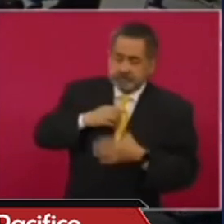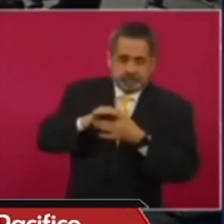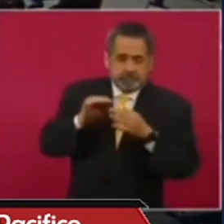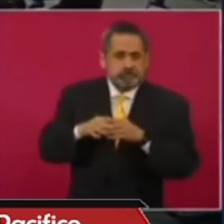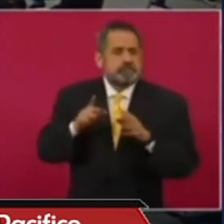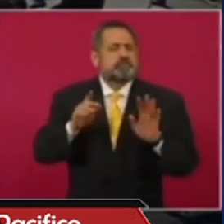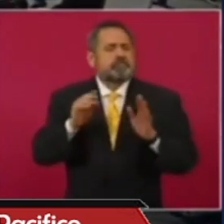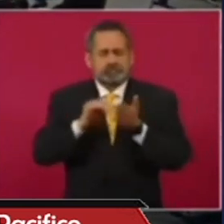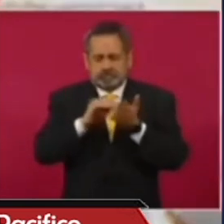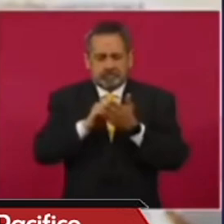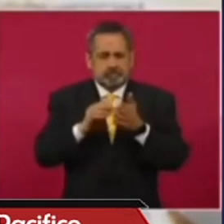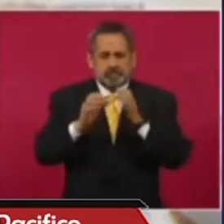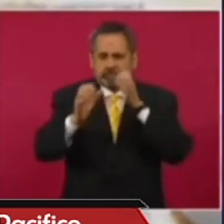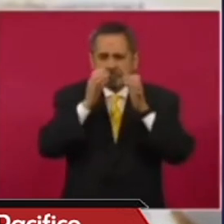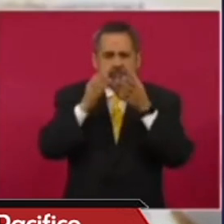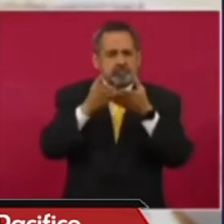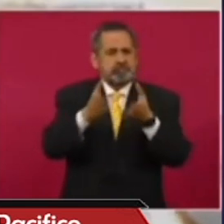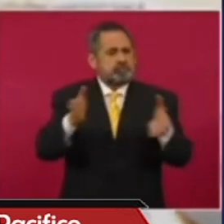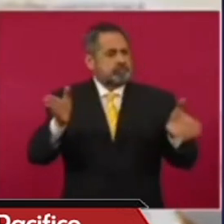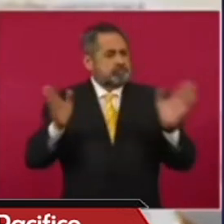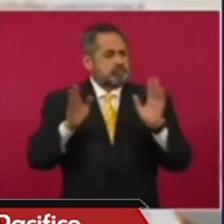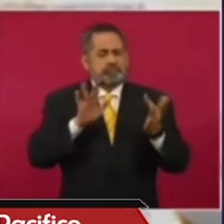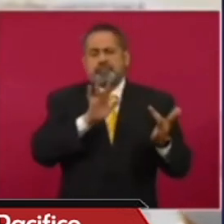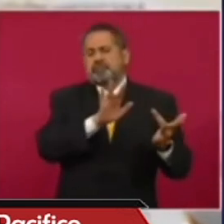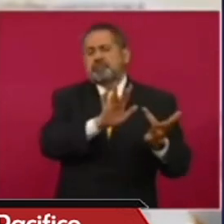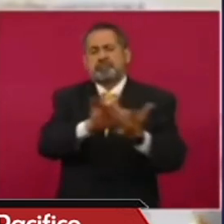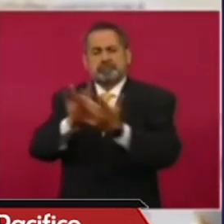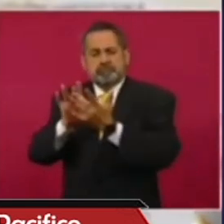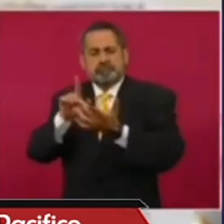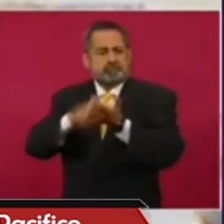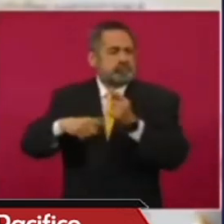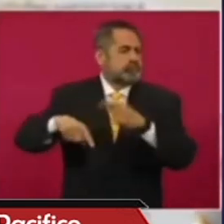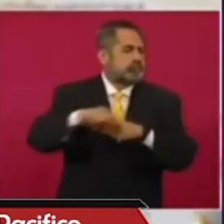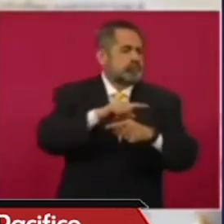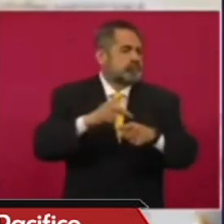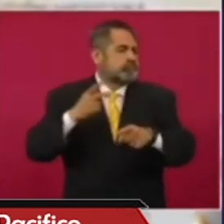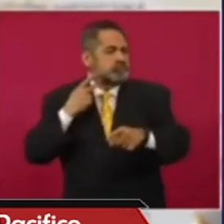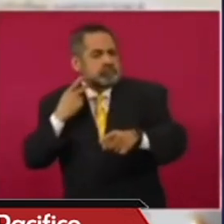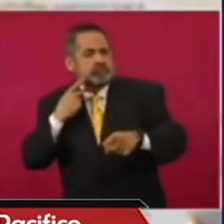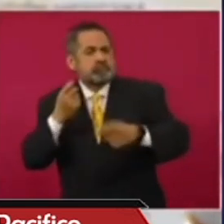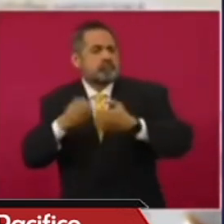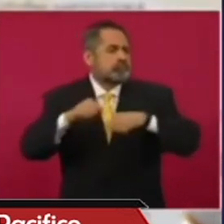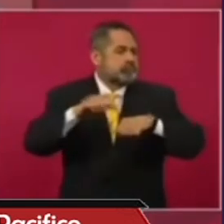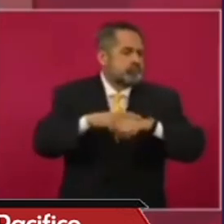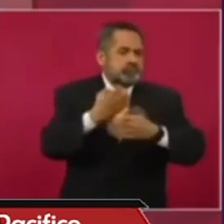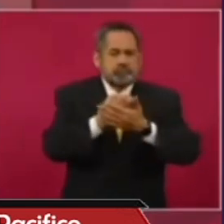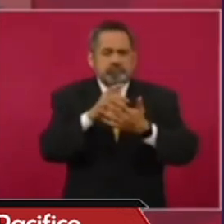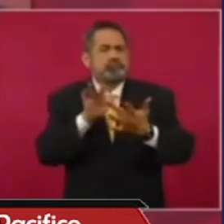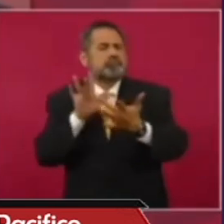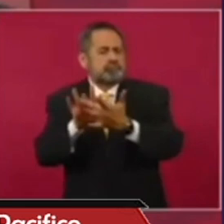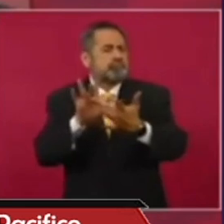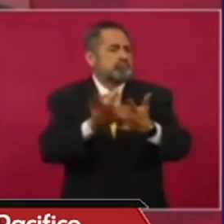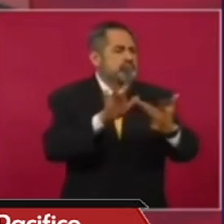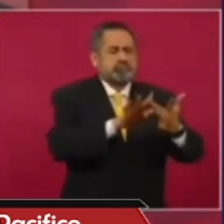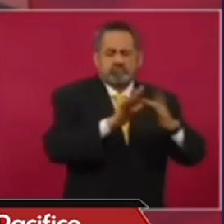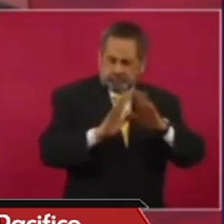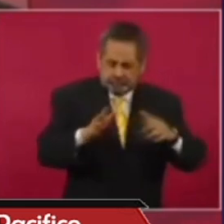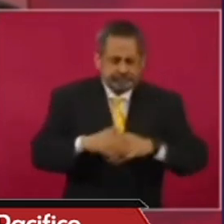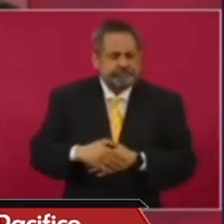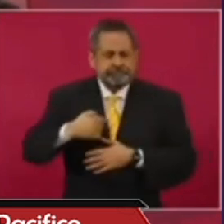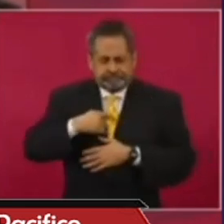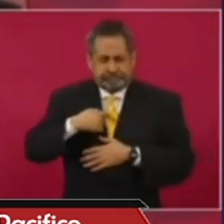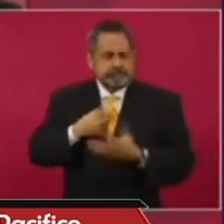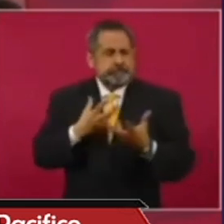dado es de mantener comunicación con los actores políticos, sociales y económicos. Así lo hemos hecho. Me he